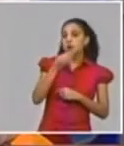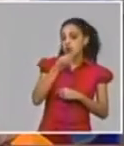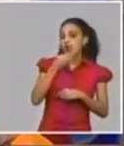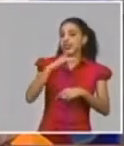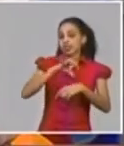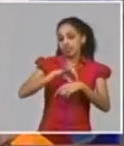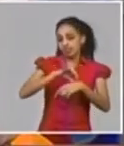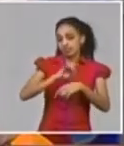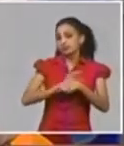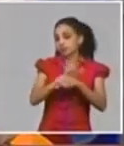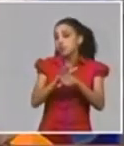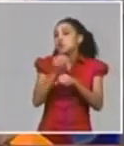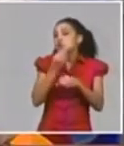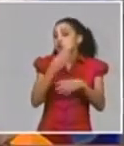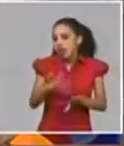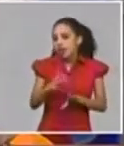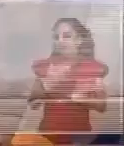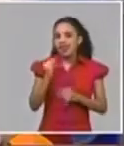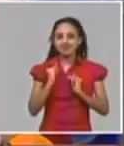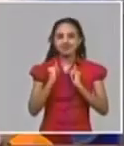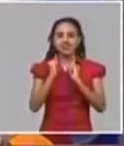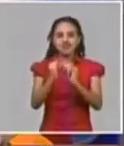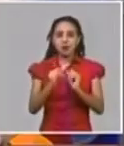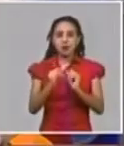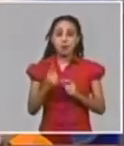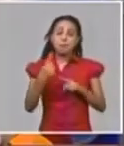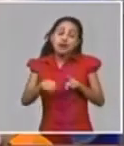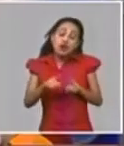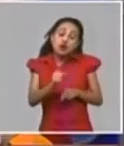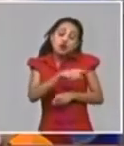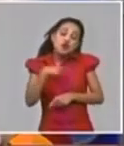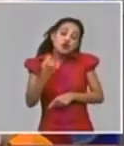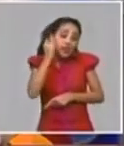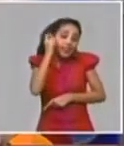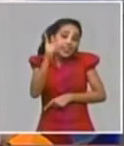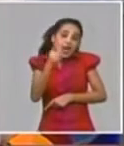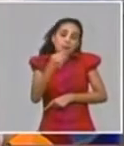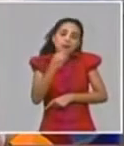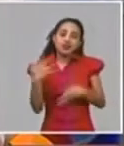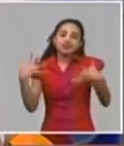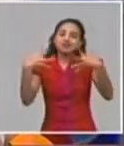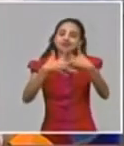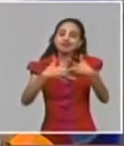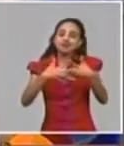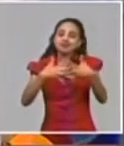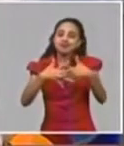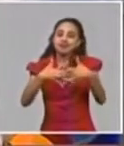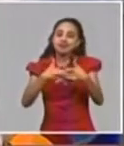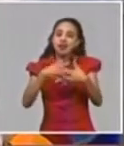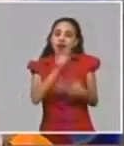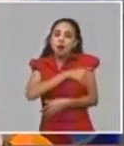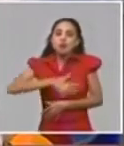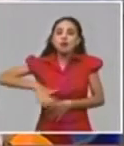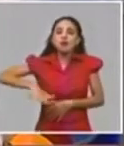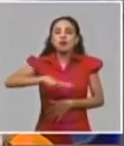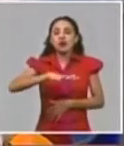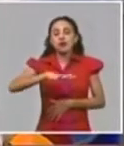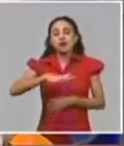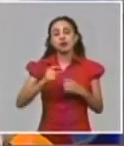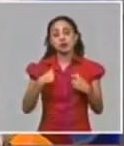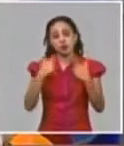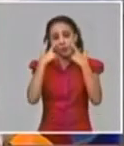elementos que también tenemos para poder llegar a nuestra población importante Randy solo para